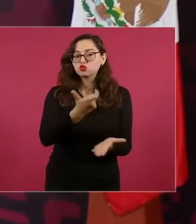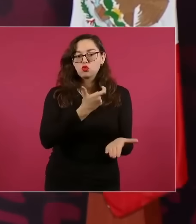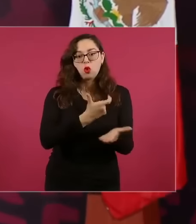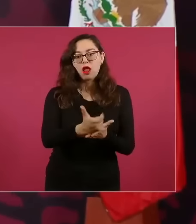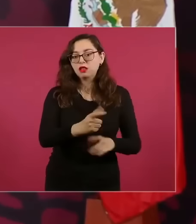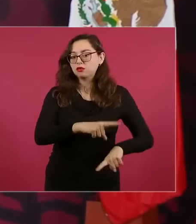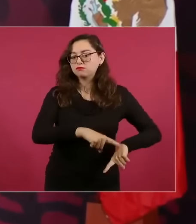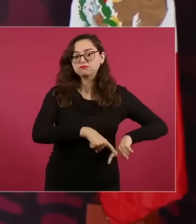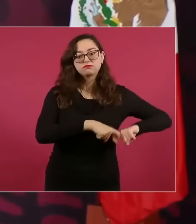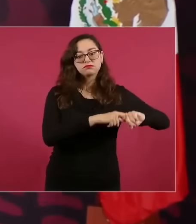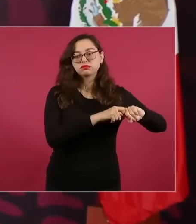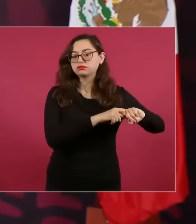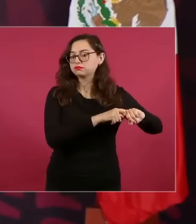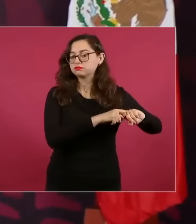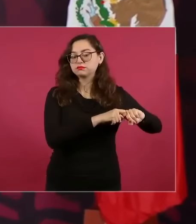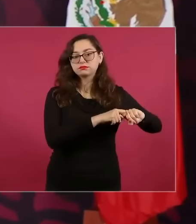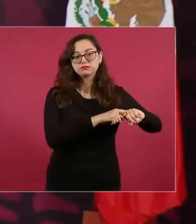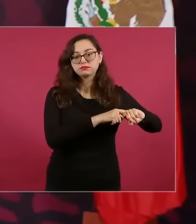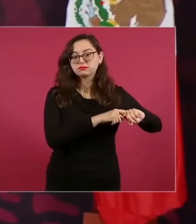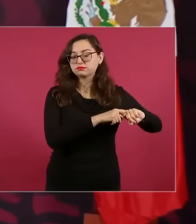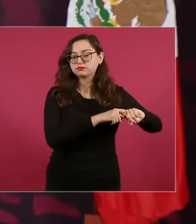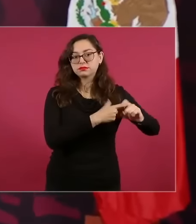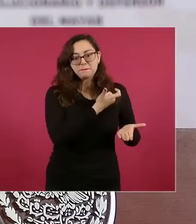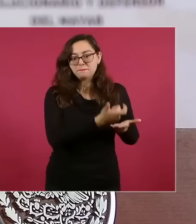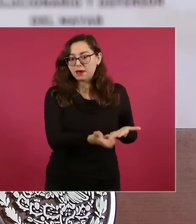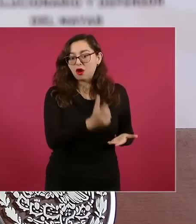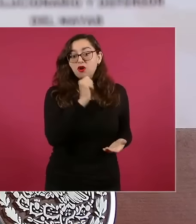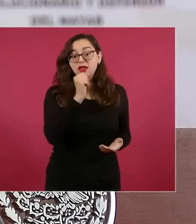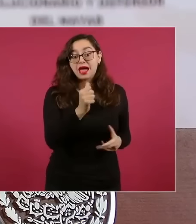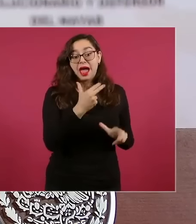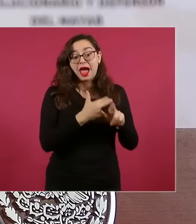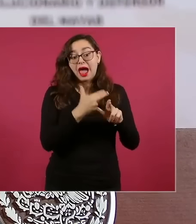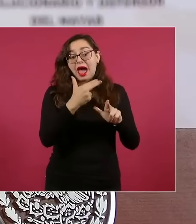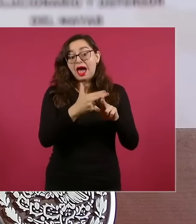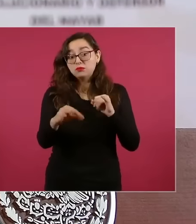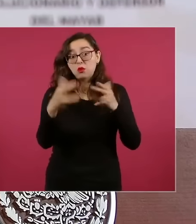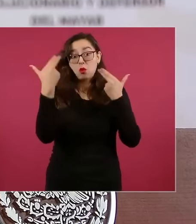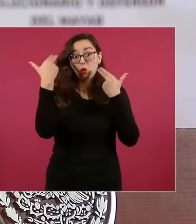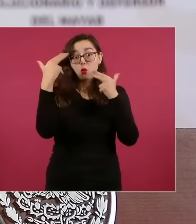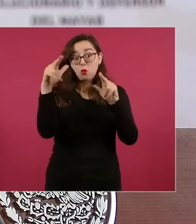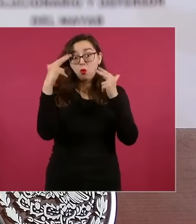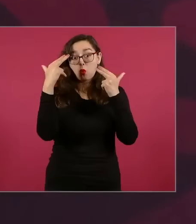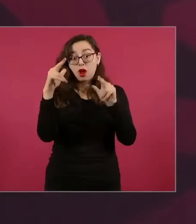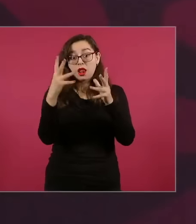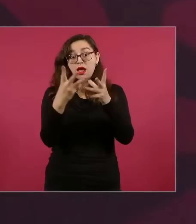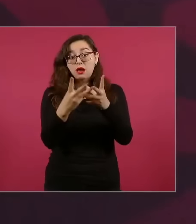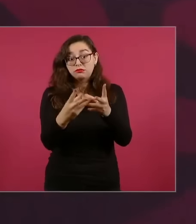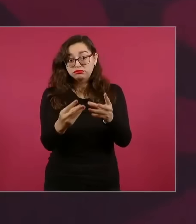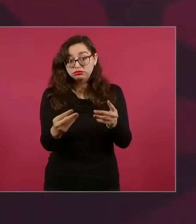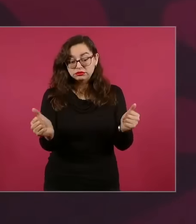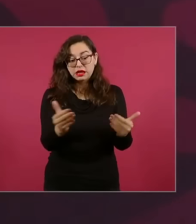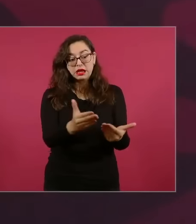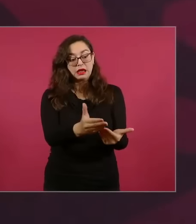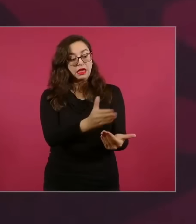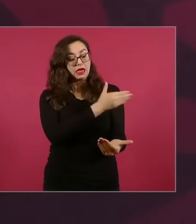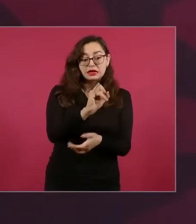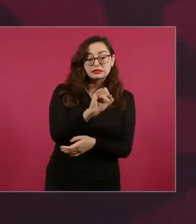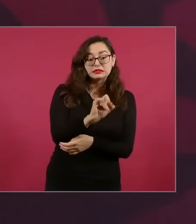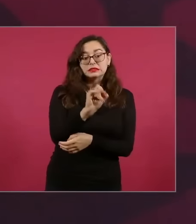eso al final cuando se resuelve una huelga se discute sobre los salarios caídos se les llama